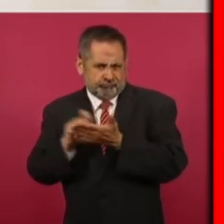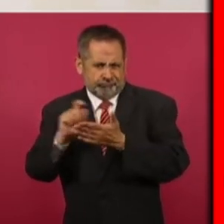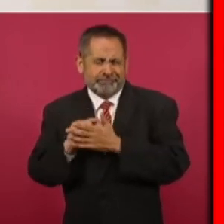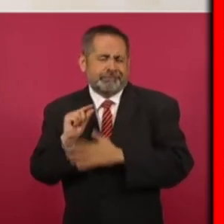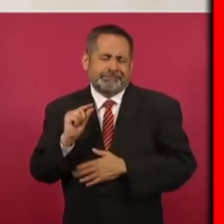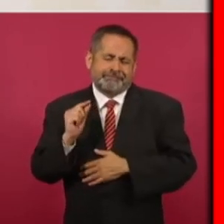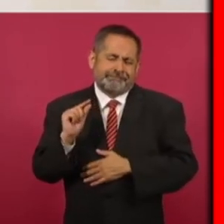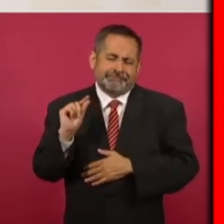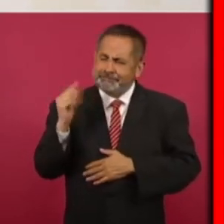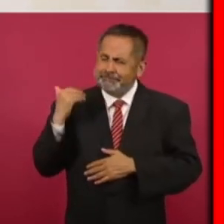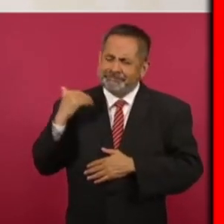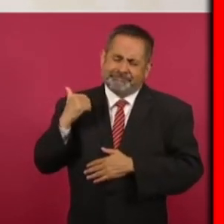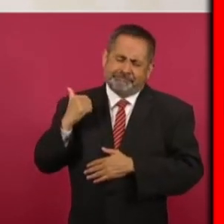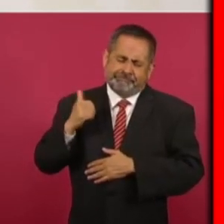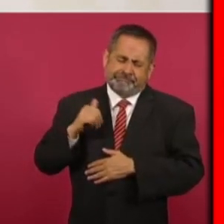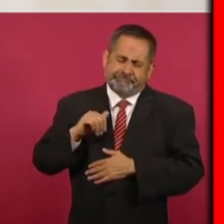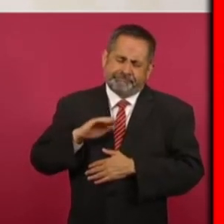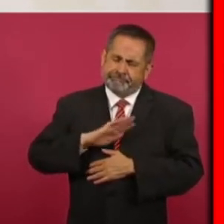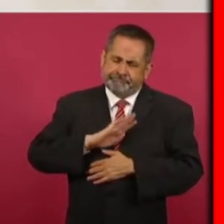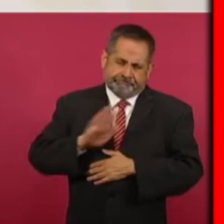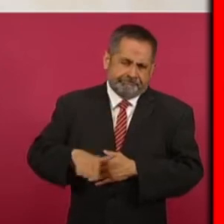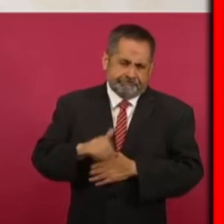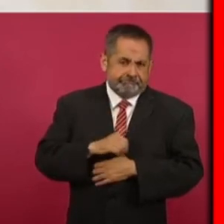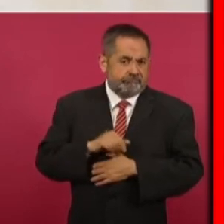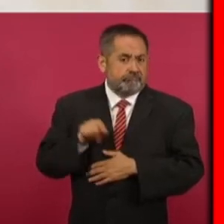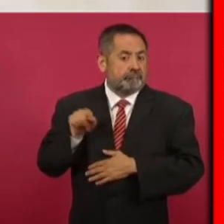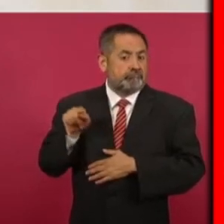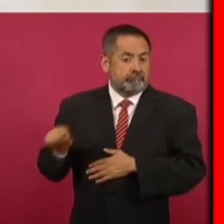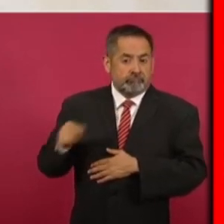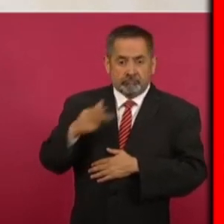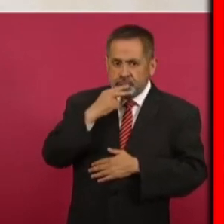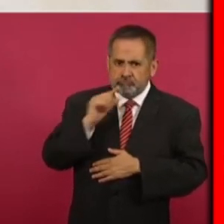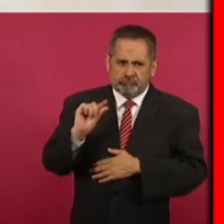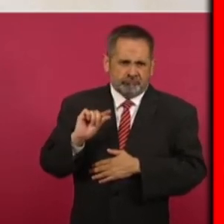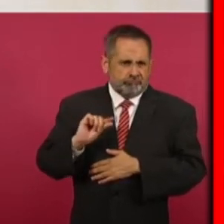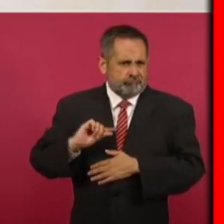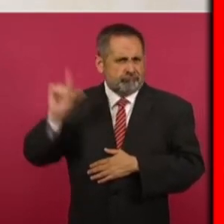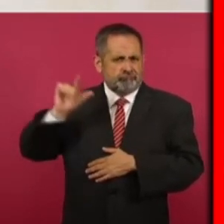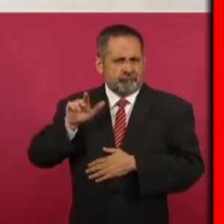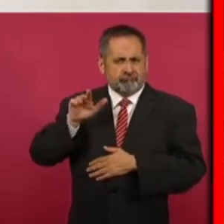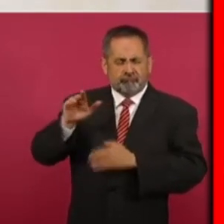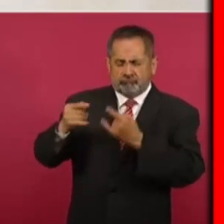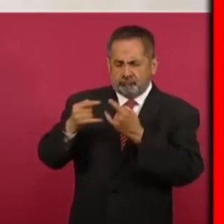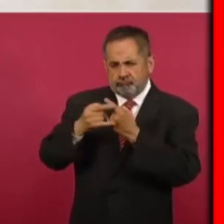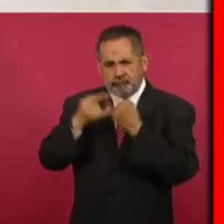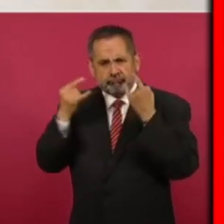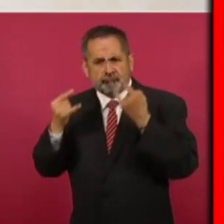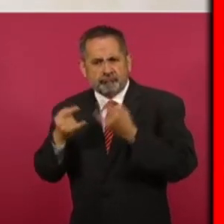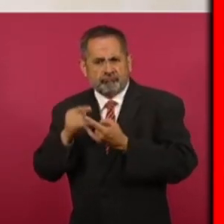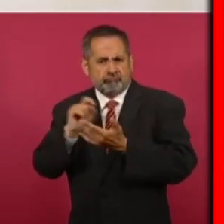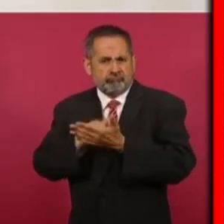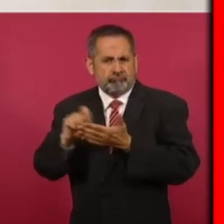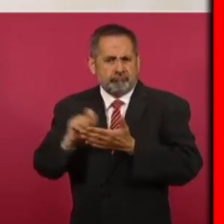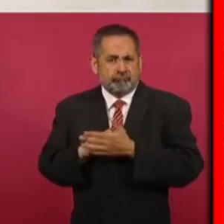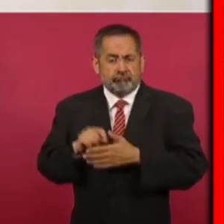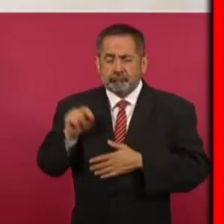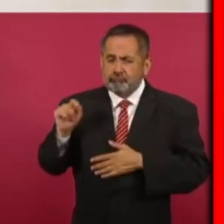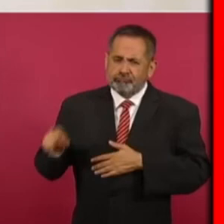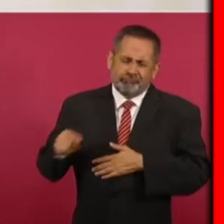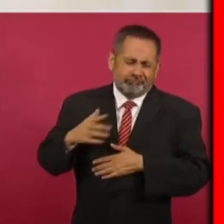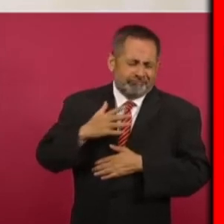fallecer un nombre es un muy importante porque dedicó toda su vida